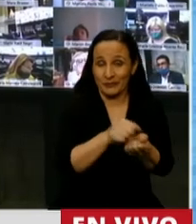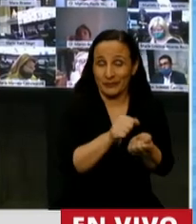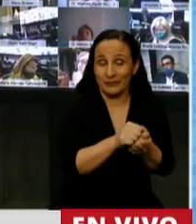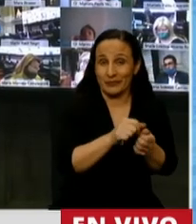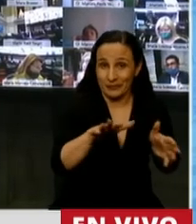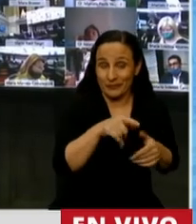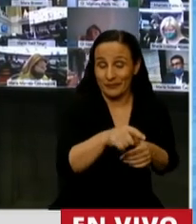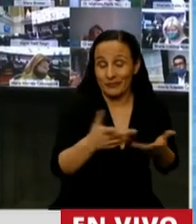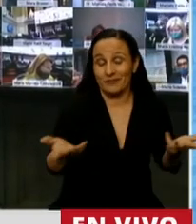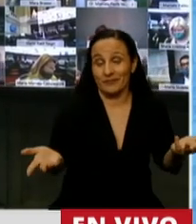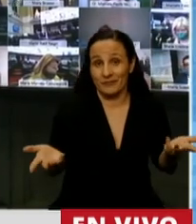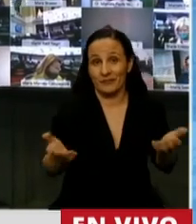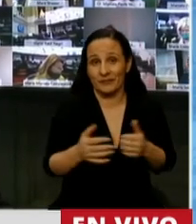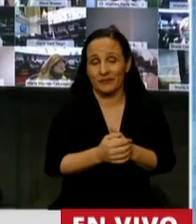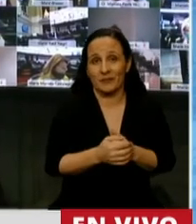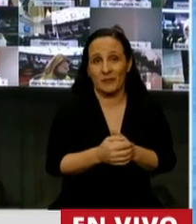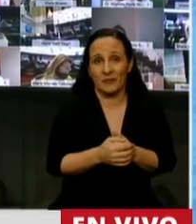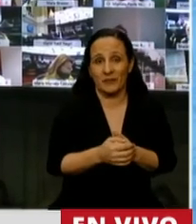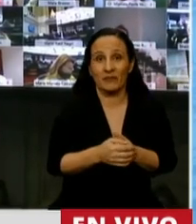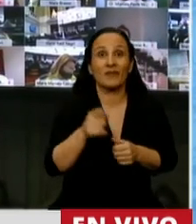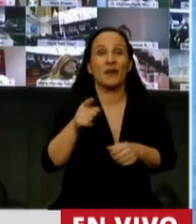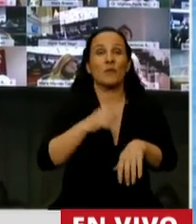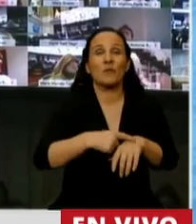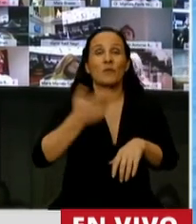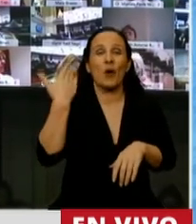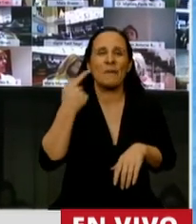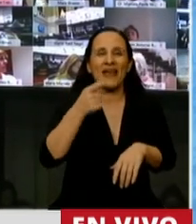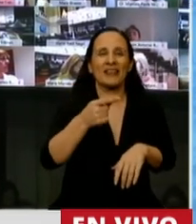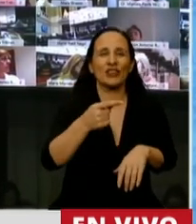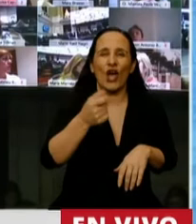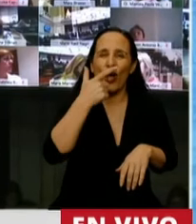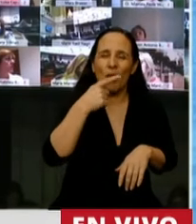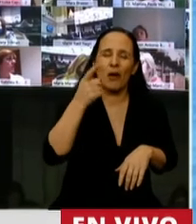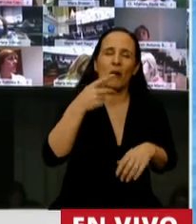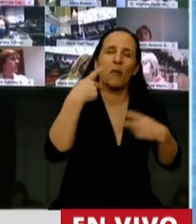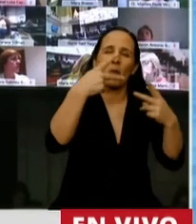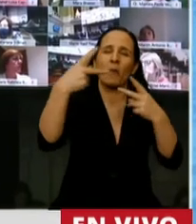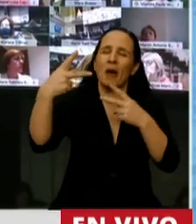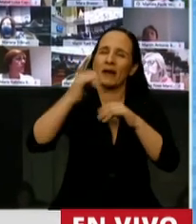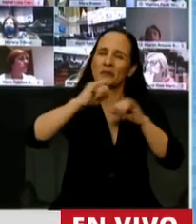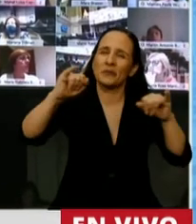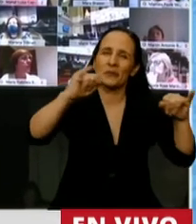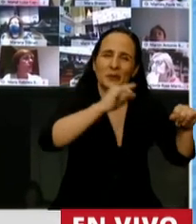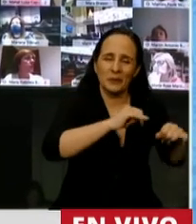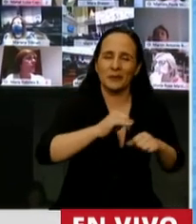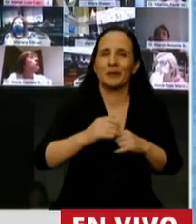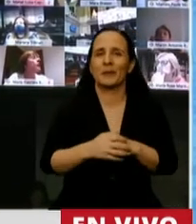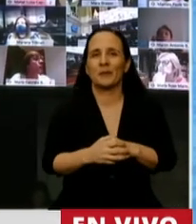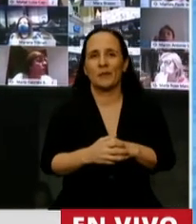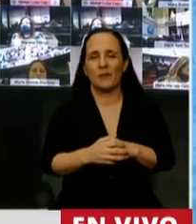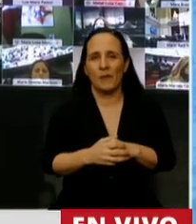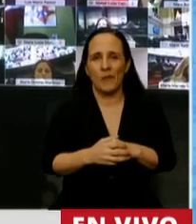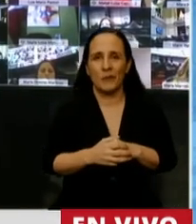vuelta al mundo que estaba dando el presidente una campaña de la alegría, de haber reducido